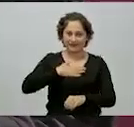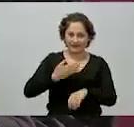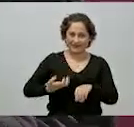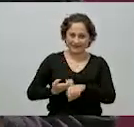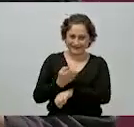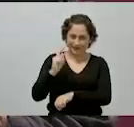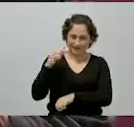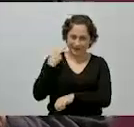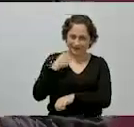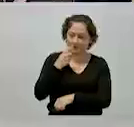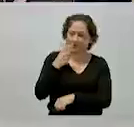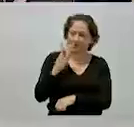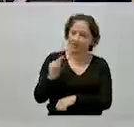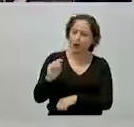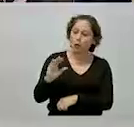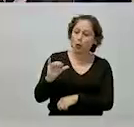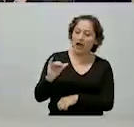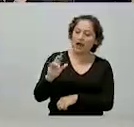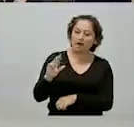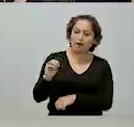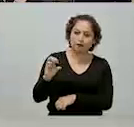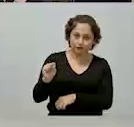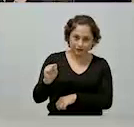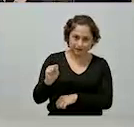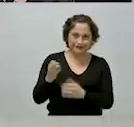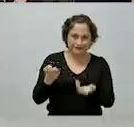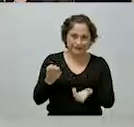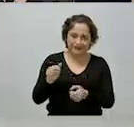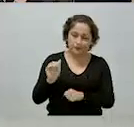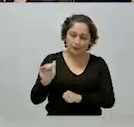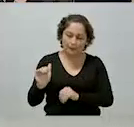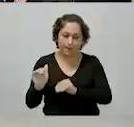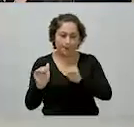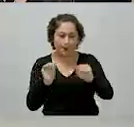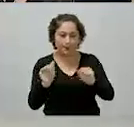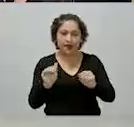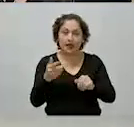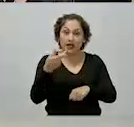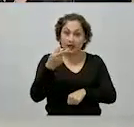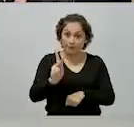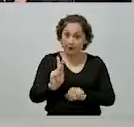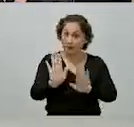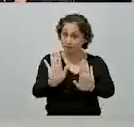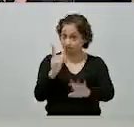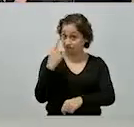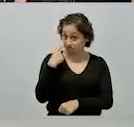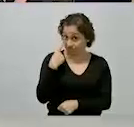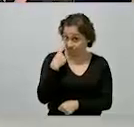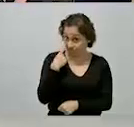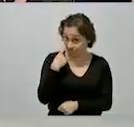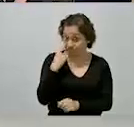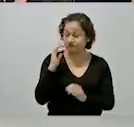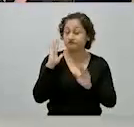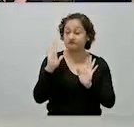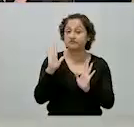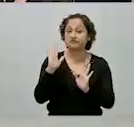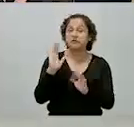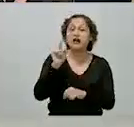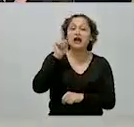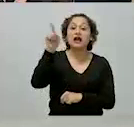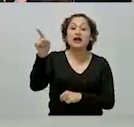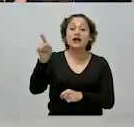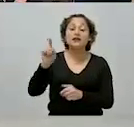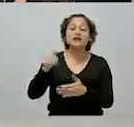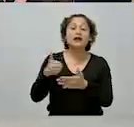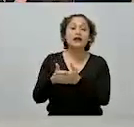pero el aeropuerto Felipe Ángeles lo vamos a inaugurar el